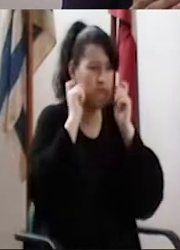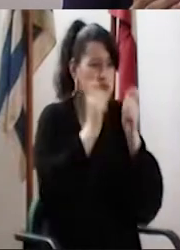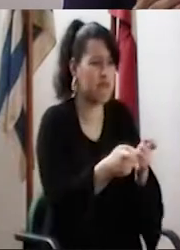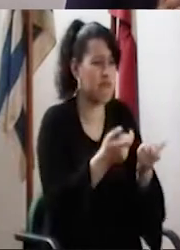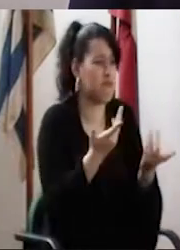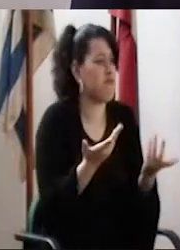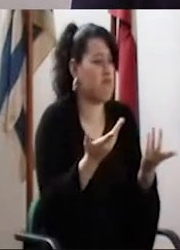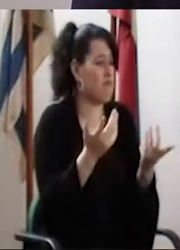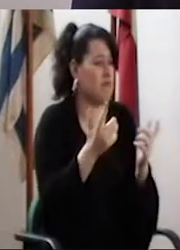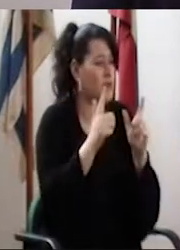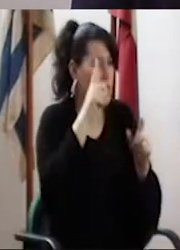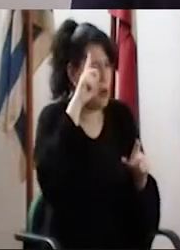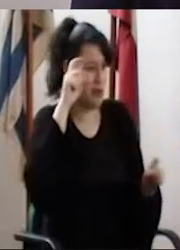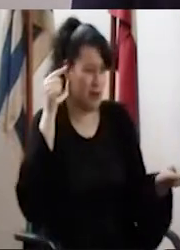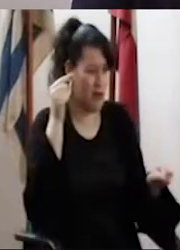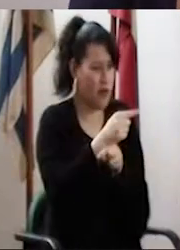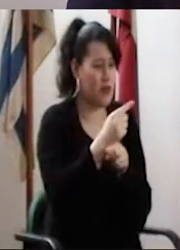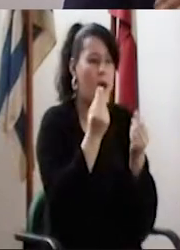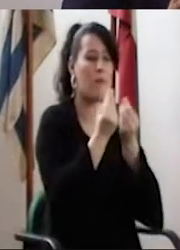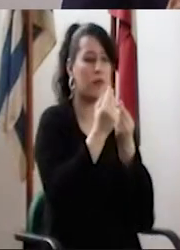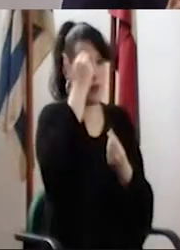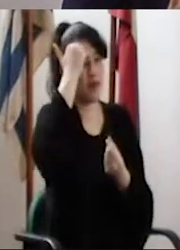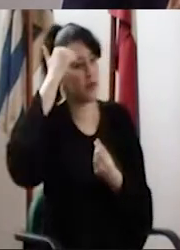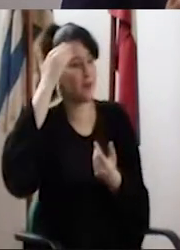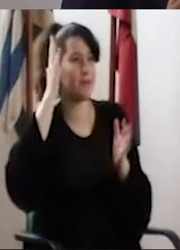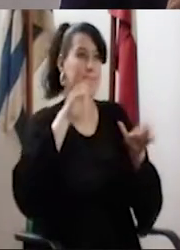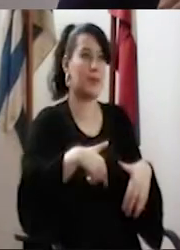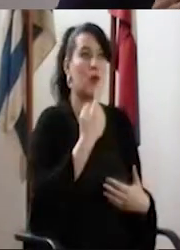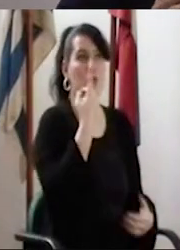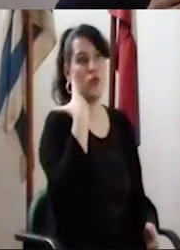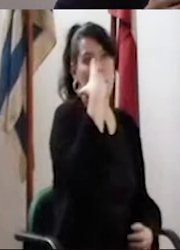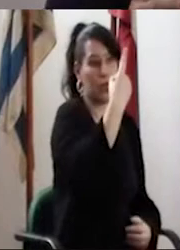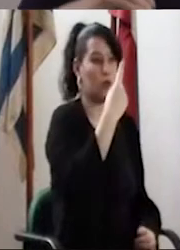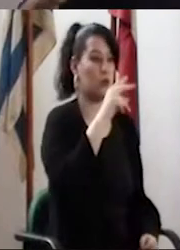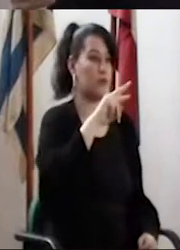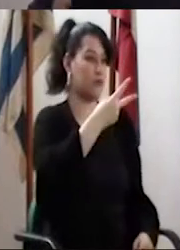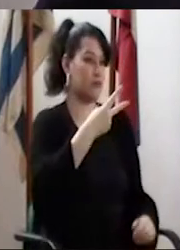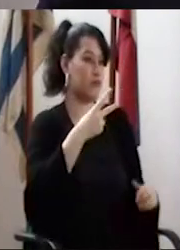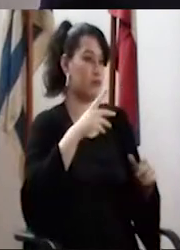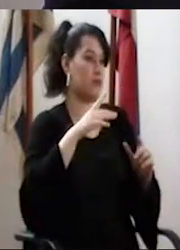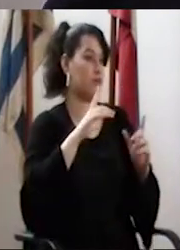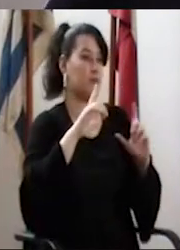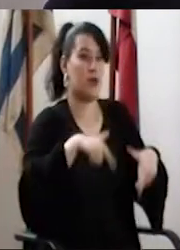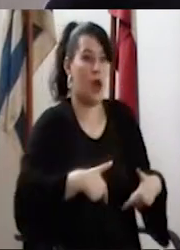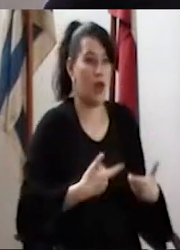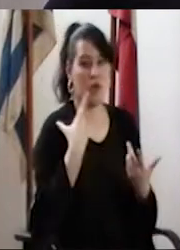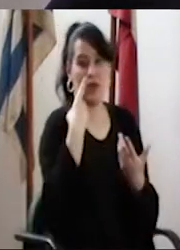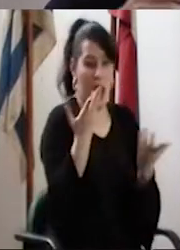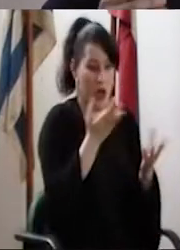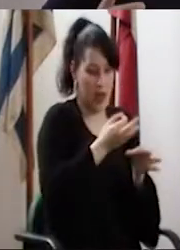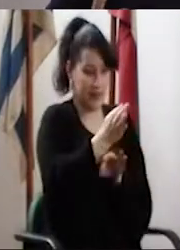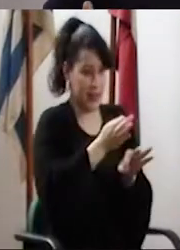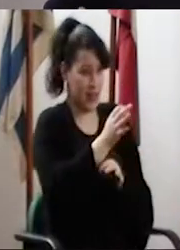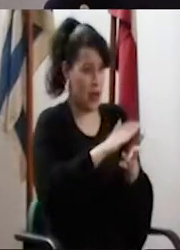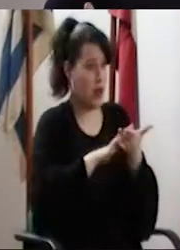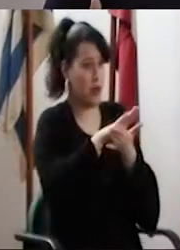lógico que hagan, ¿sí? Porque puede haber muchos docentes, que bueno, yo que sé, un director de posgrado, un director de carrera, que al